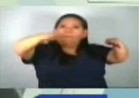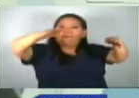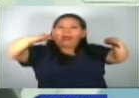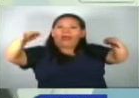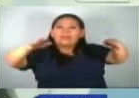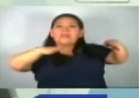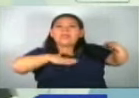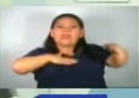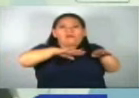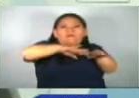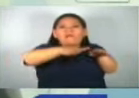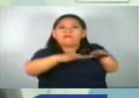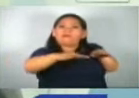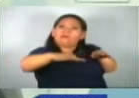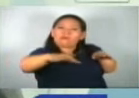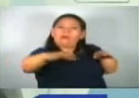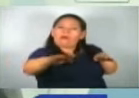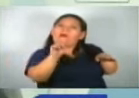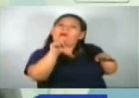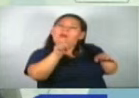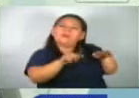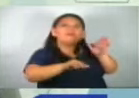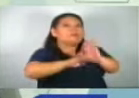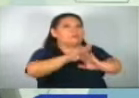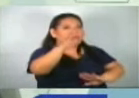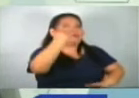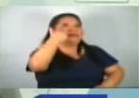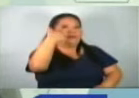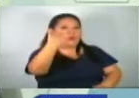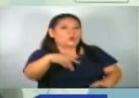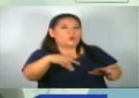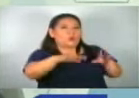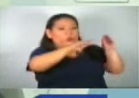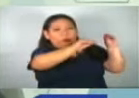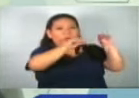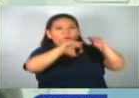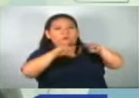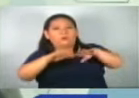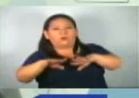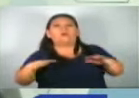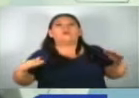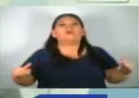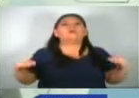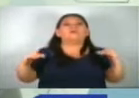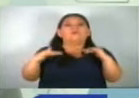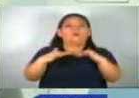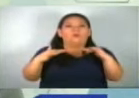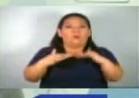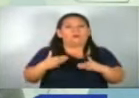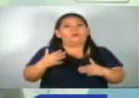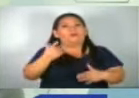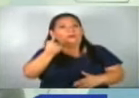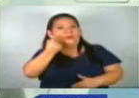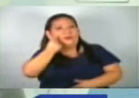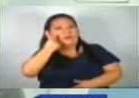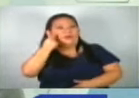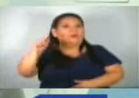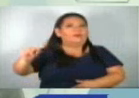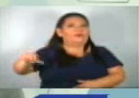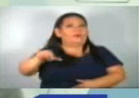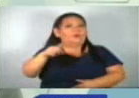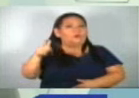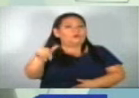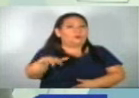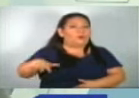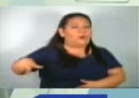que tienen topografía regular, que son las más propensas a deslizamientos de tierra. Lo mismo sucede con las zonas que